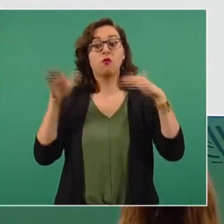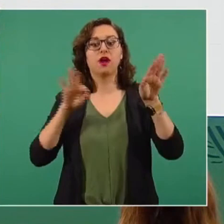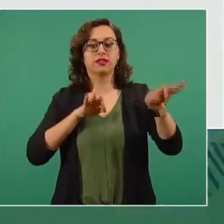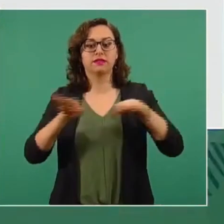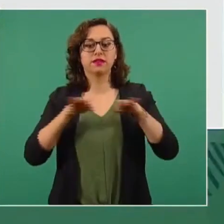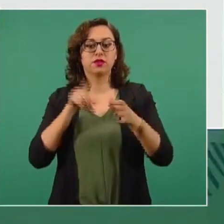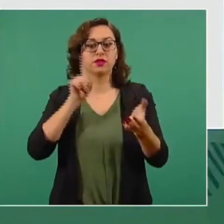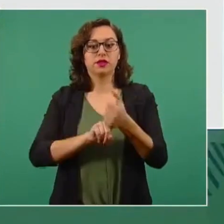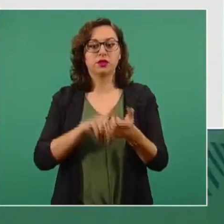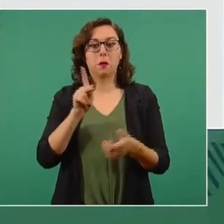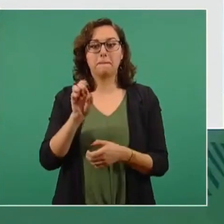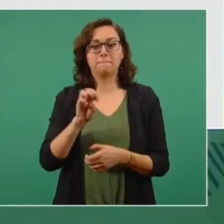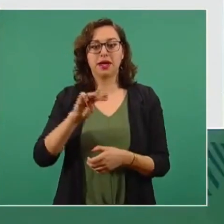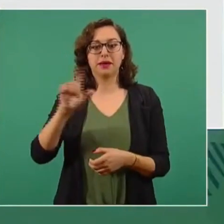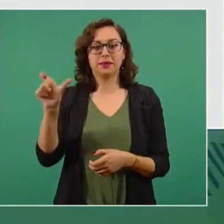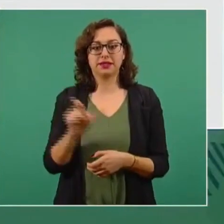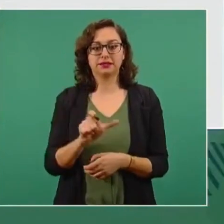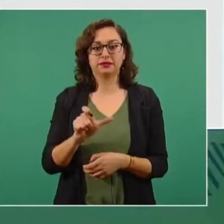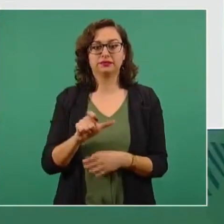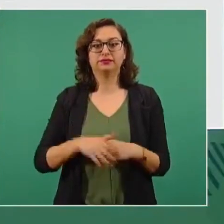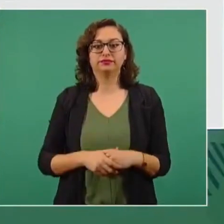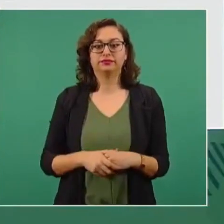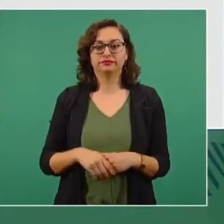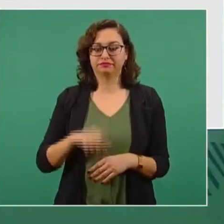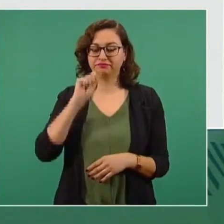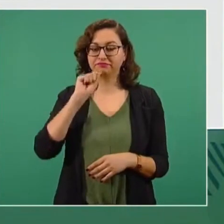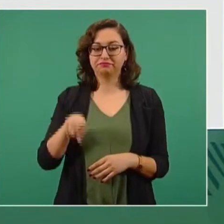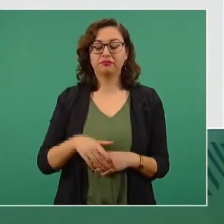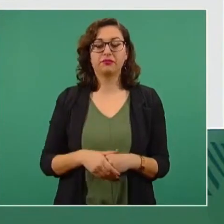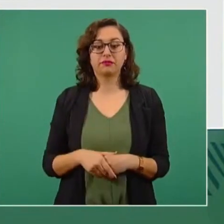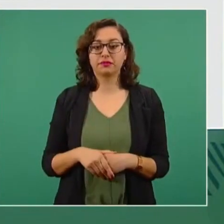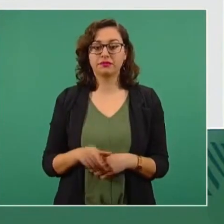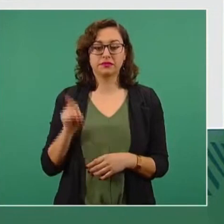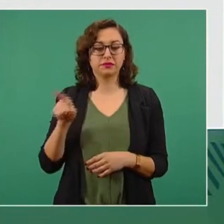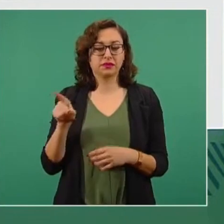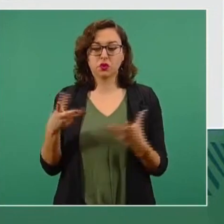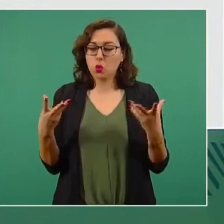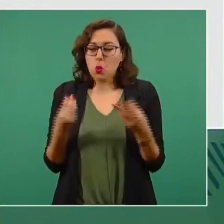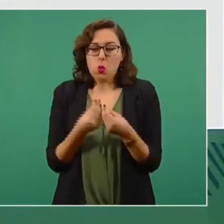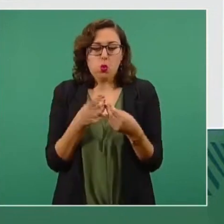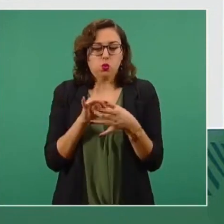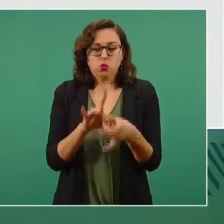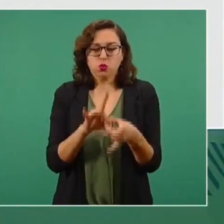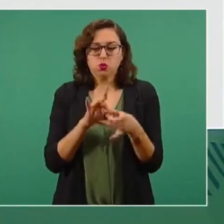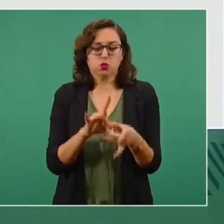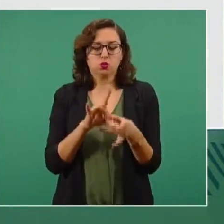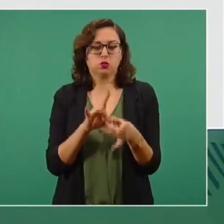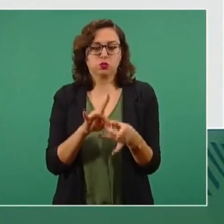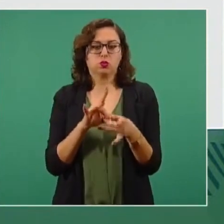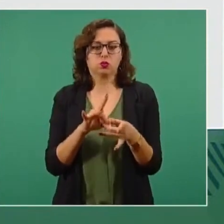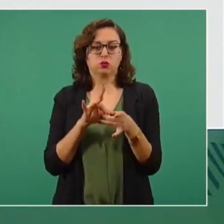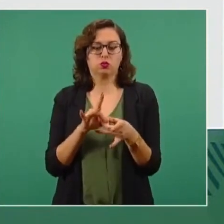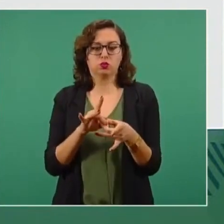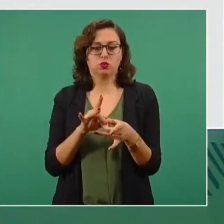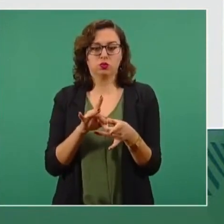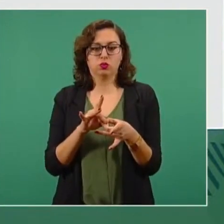también, y muy vinculado a